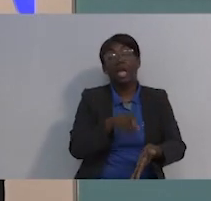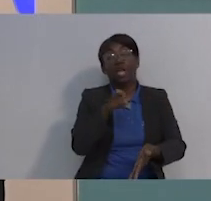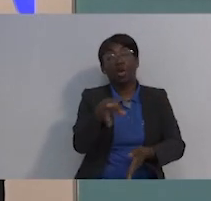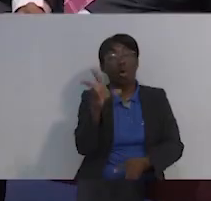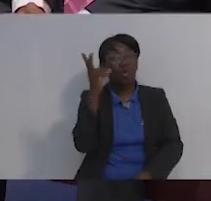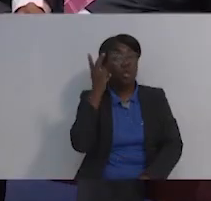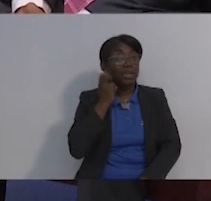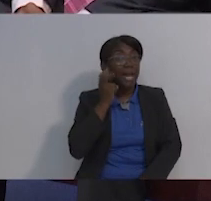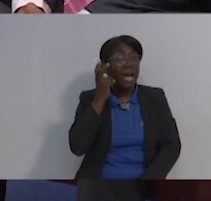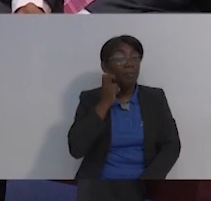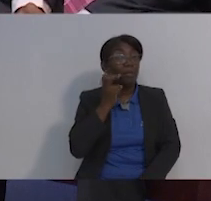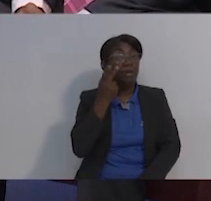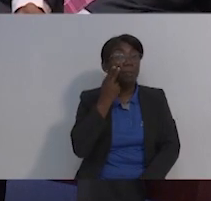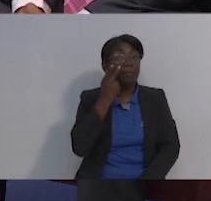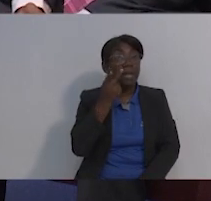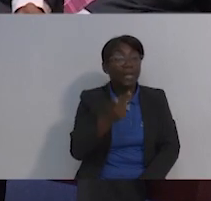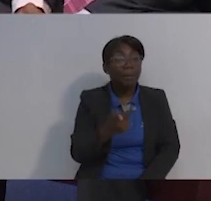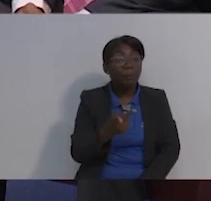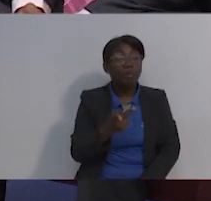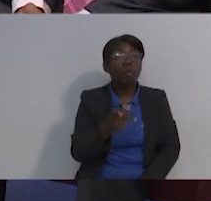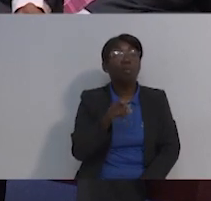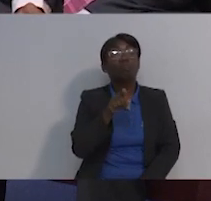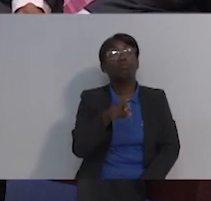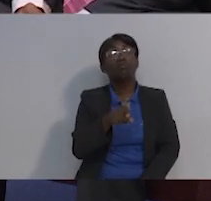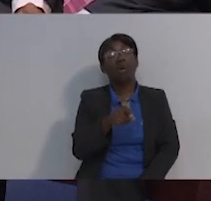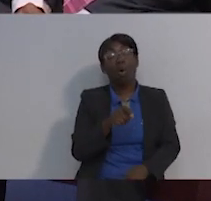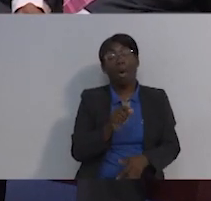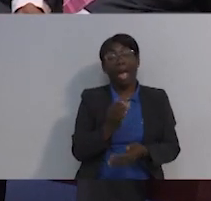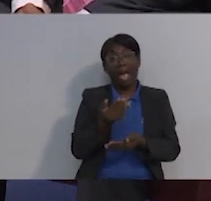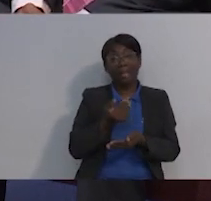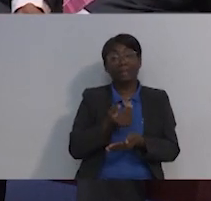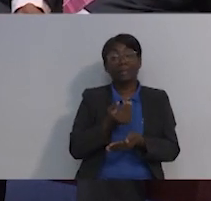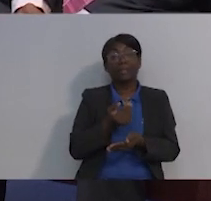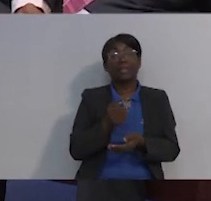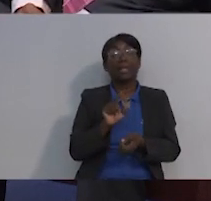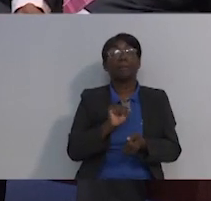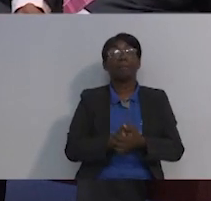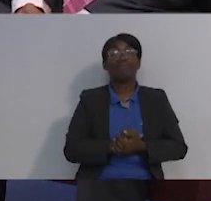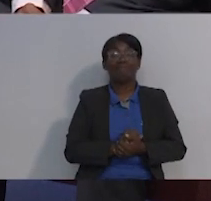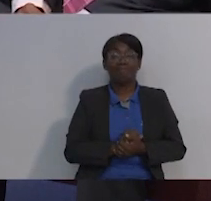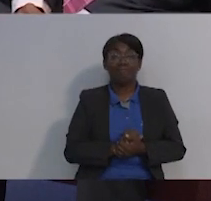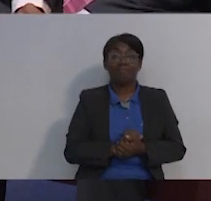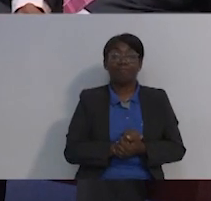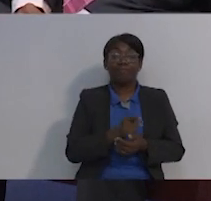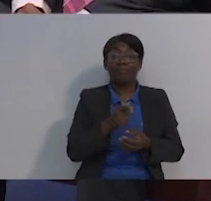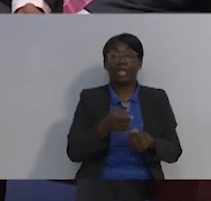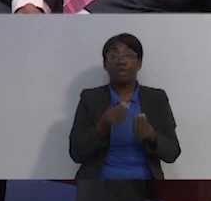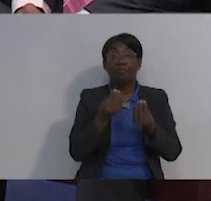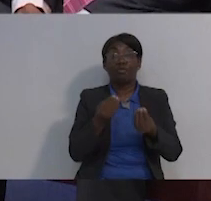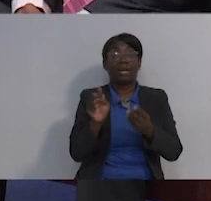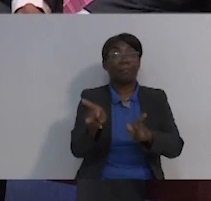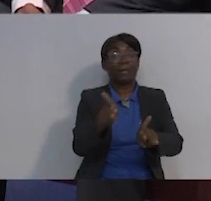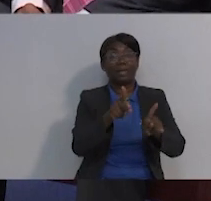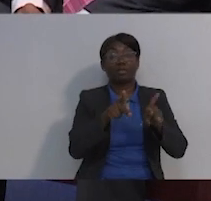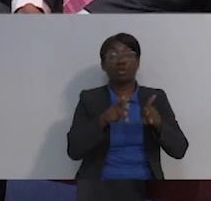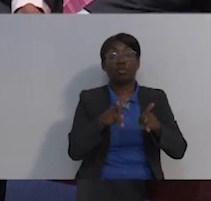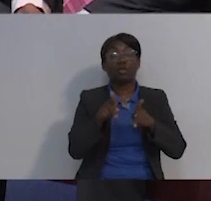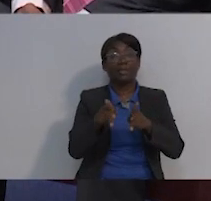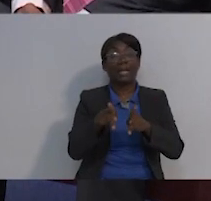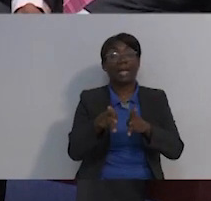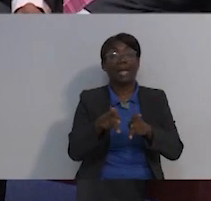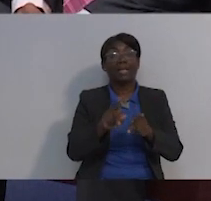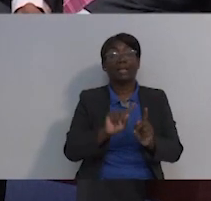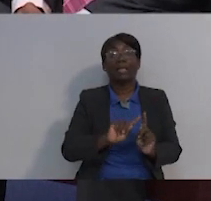escuchamos y me imagino que por lo que hablamos al principio de la saturación, de la gran cantidad de